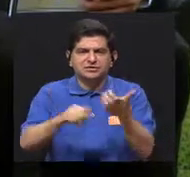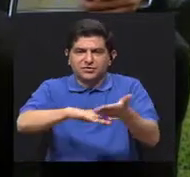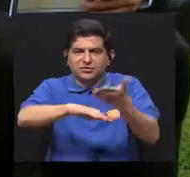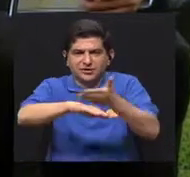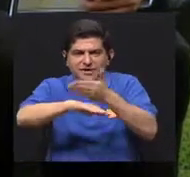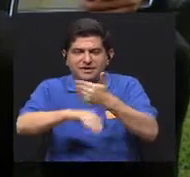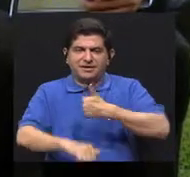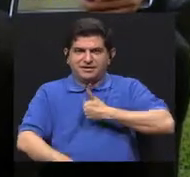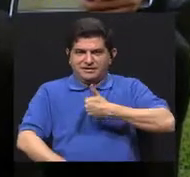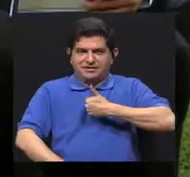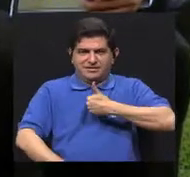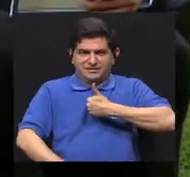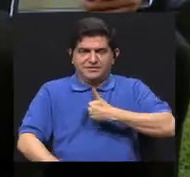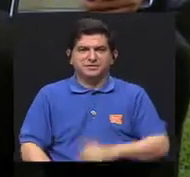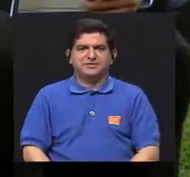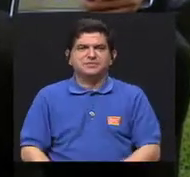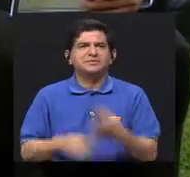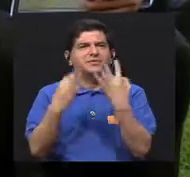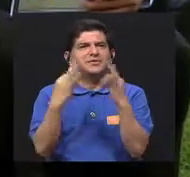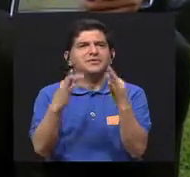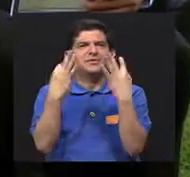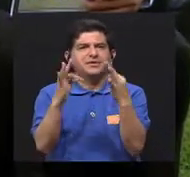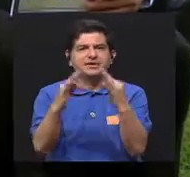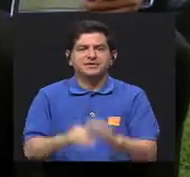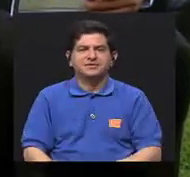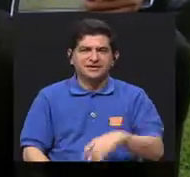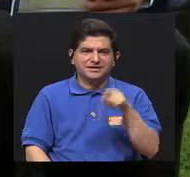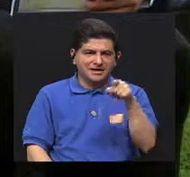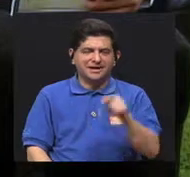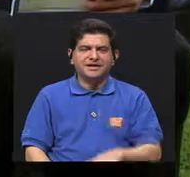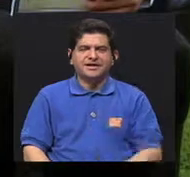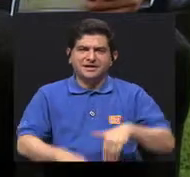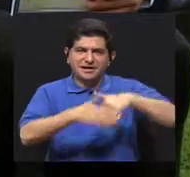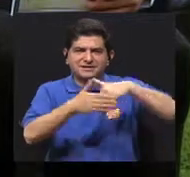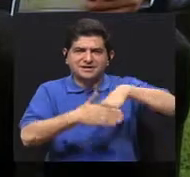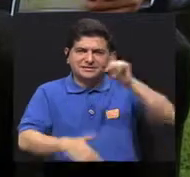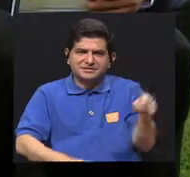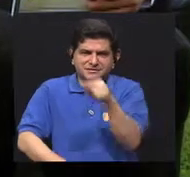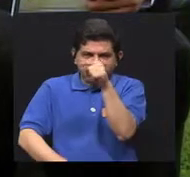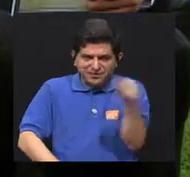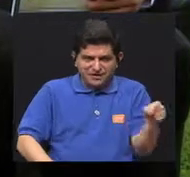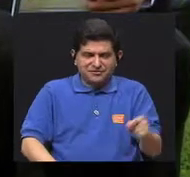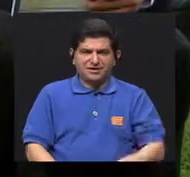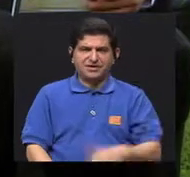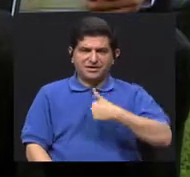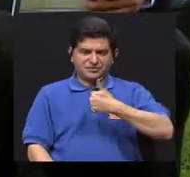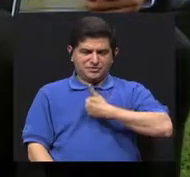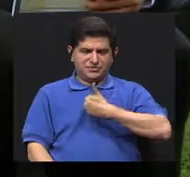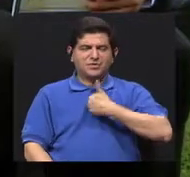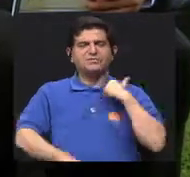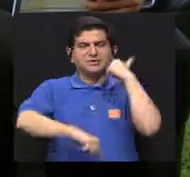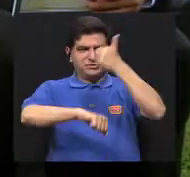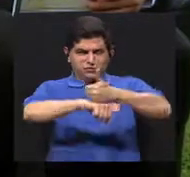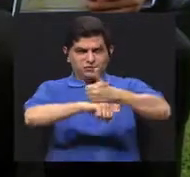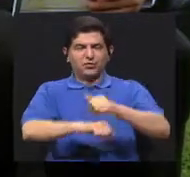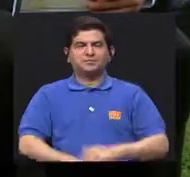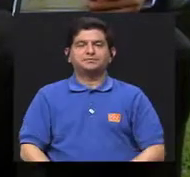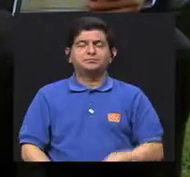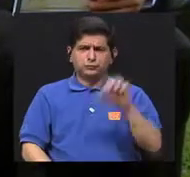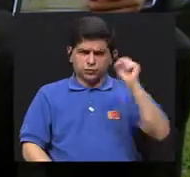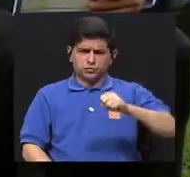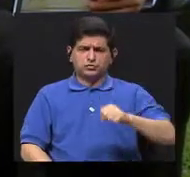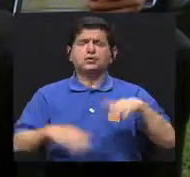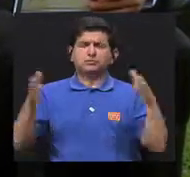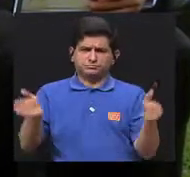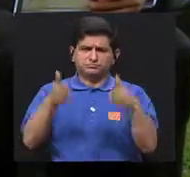superarse a uno mismo y querer también vencer esos obstáculos que uno mismo se plantea. Sí, sí, sí, la